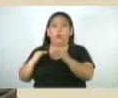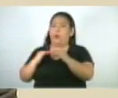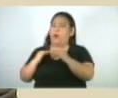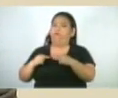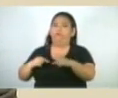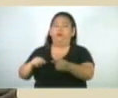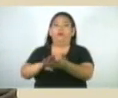colegios y un poco.